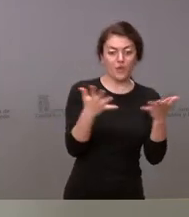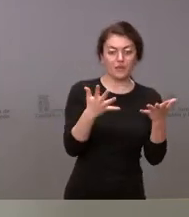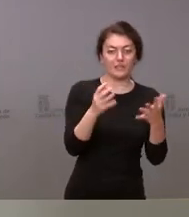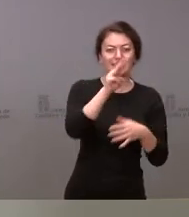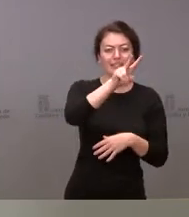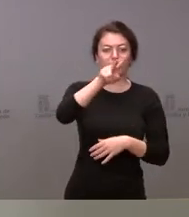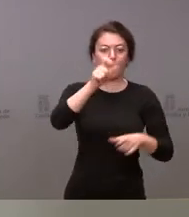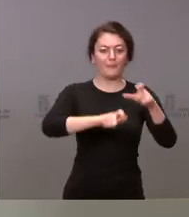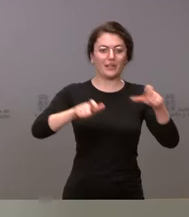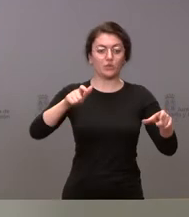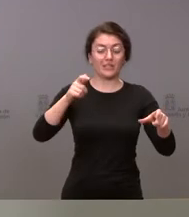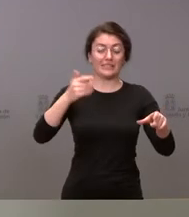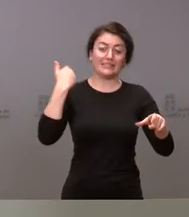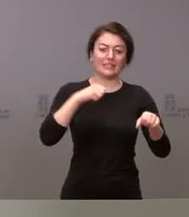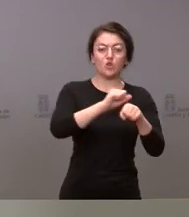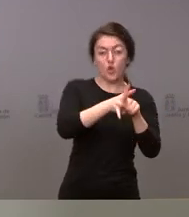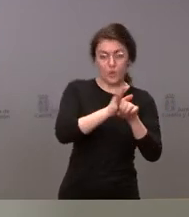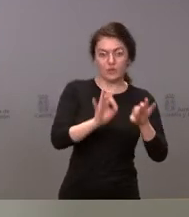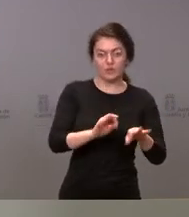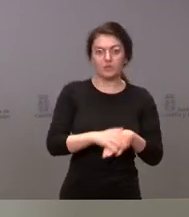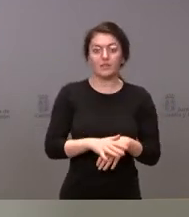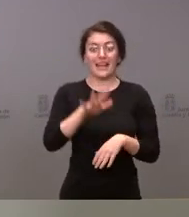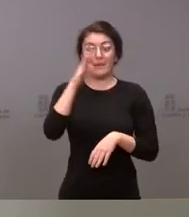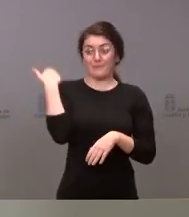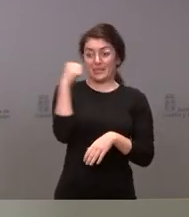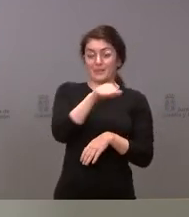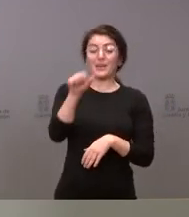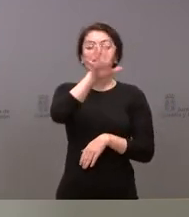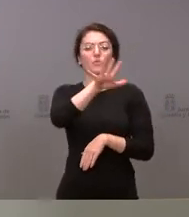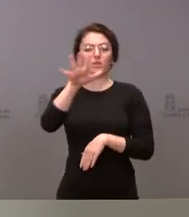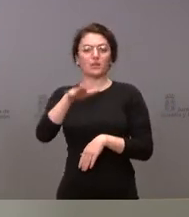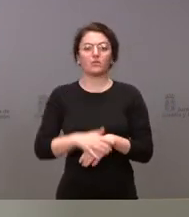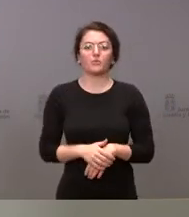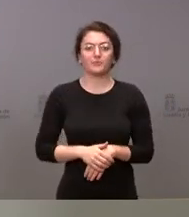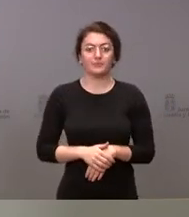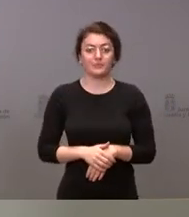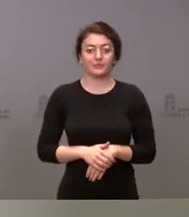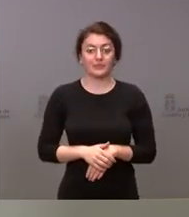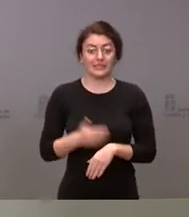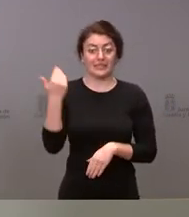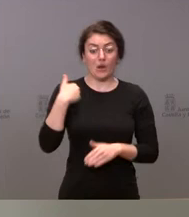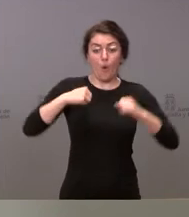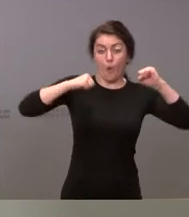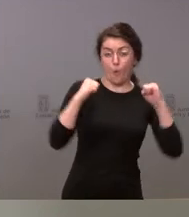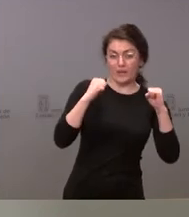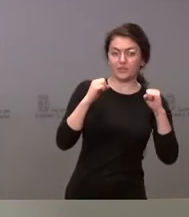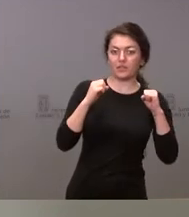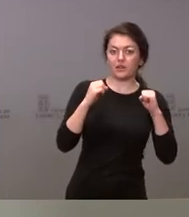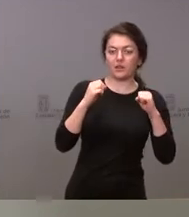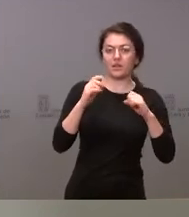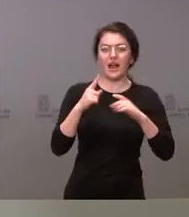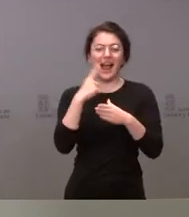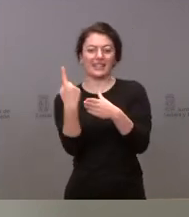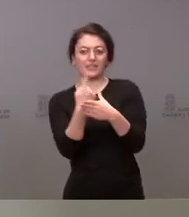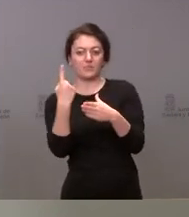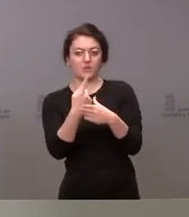con patología COVID. 55 eran la semana pasada. Y en cuarentenas y aislamientos de profesionales sanitarios, que es un